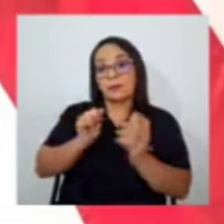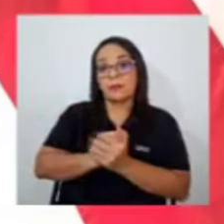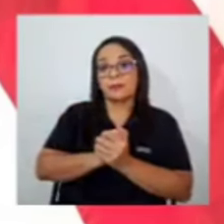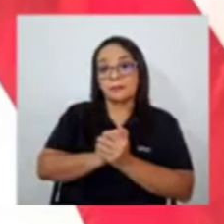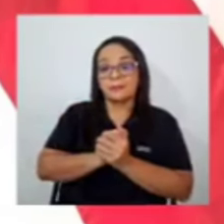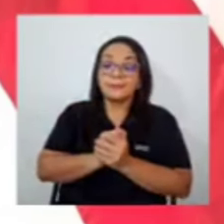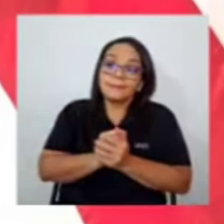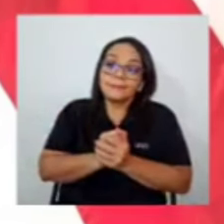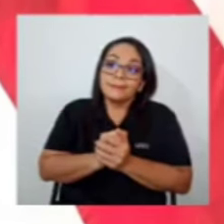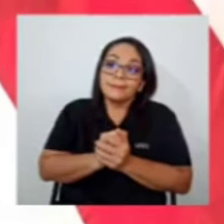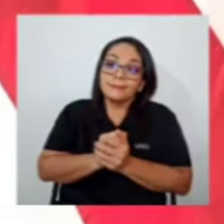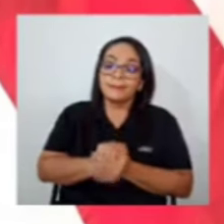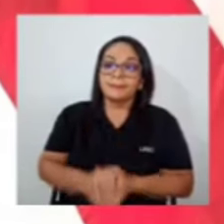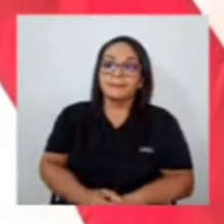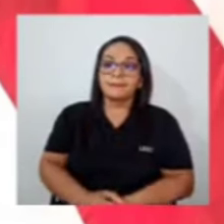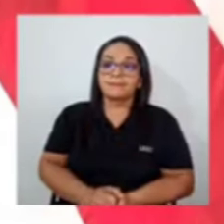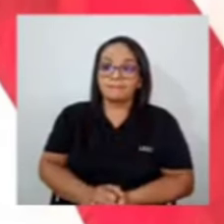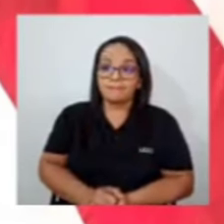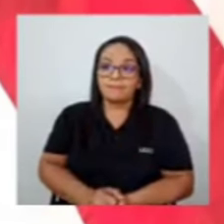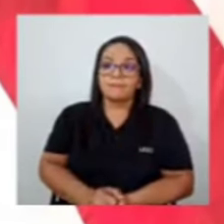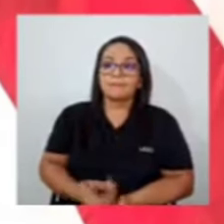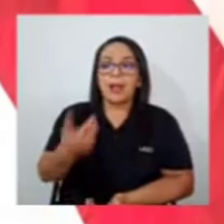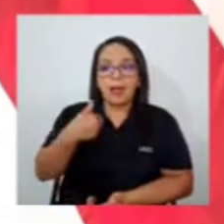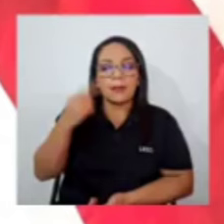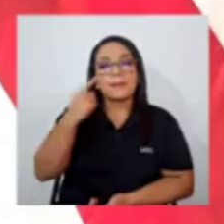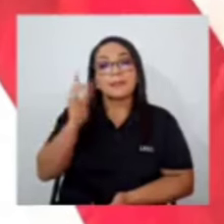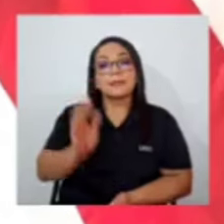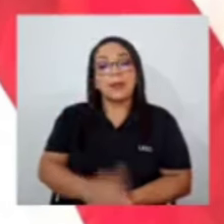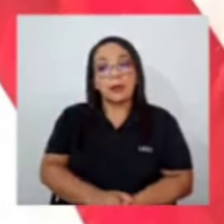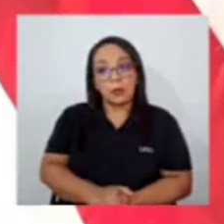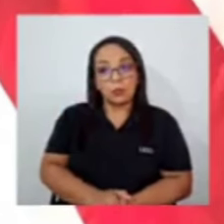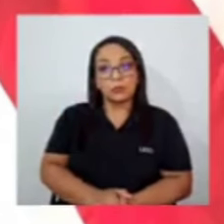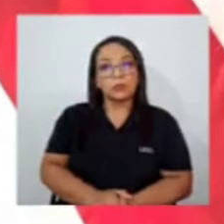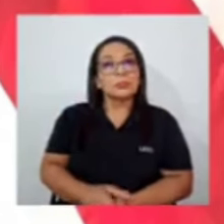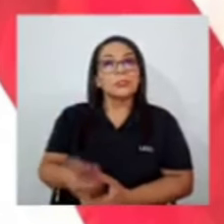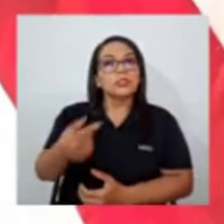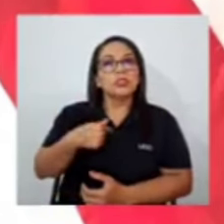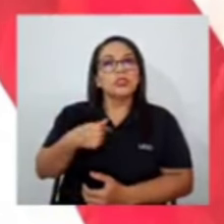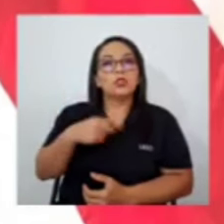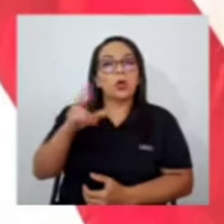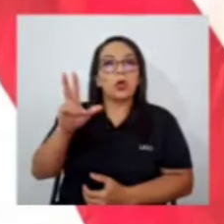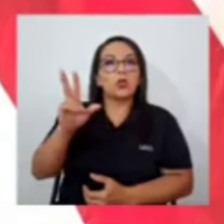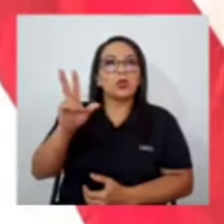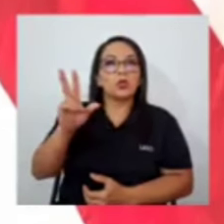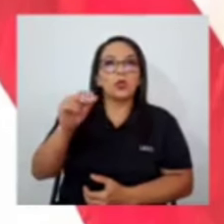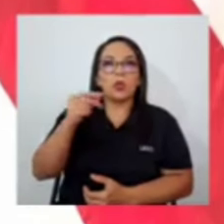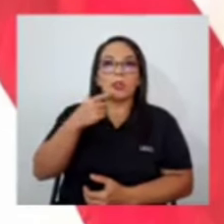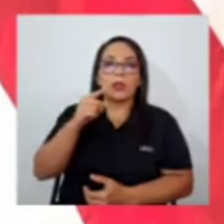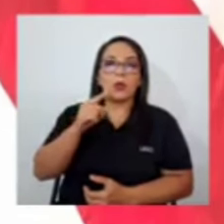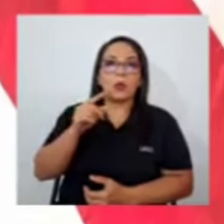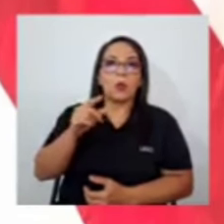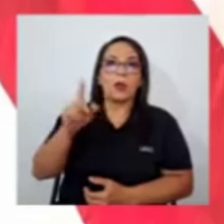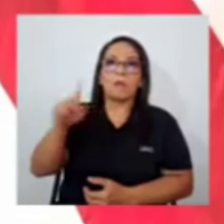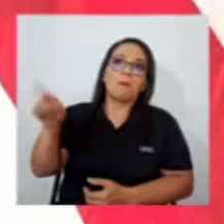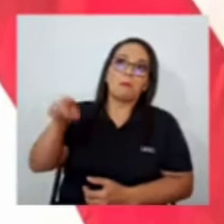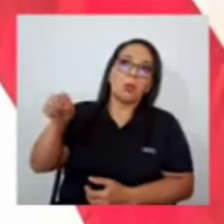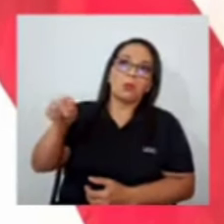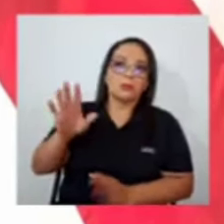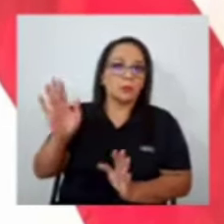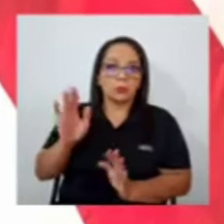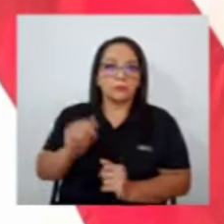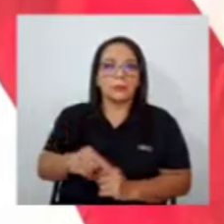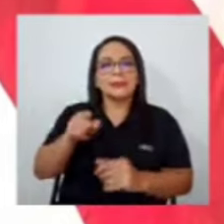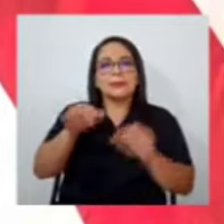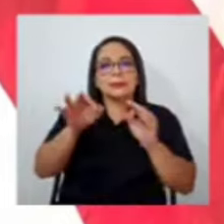entonces hay que pensarlo yo no lo descarto es una decisión delicada mucha